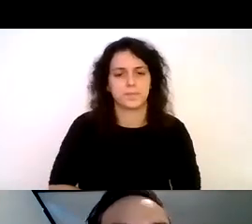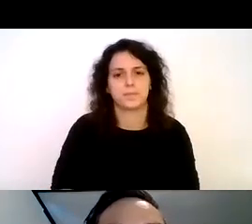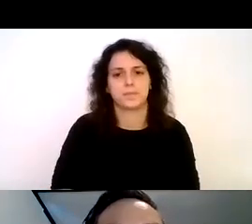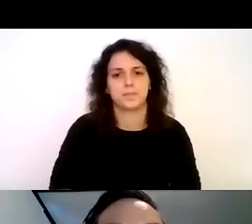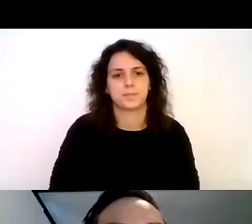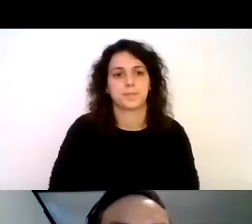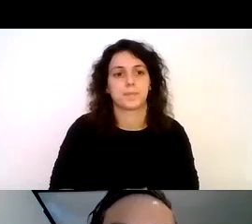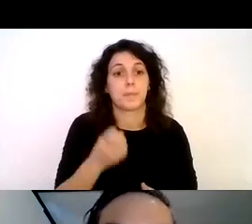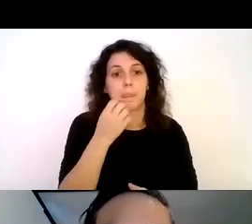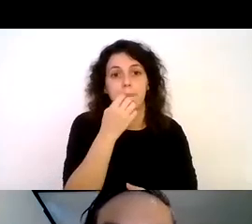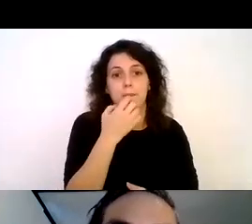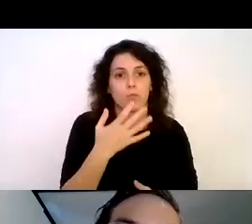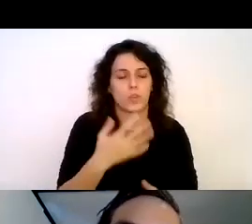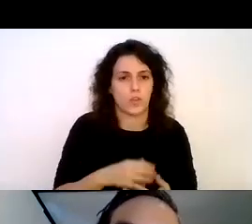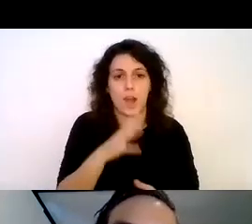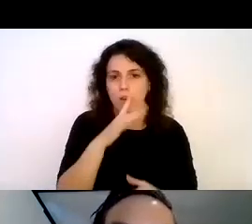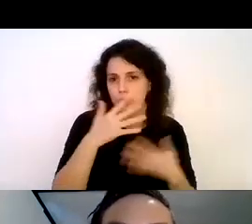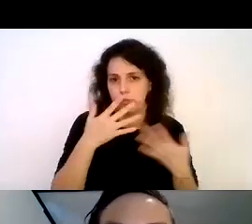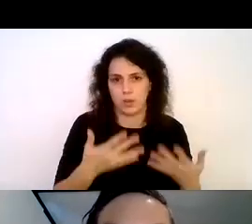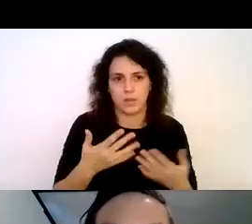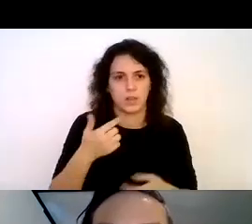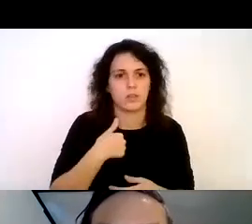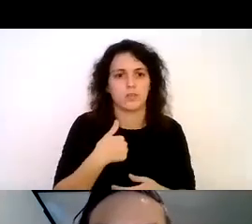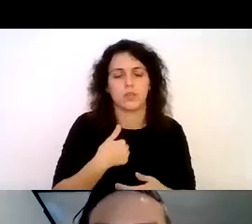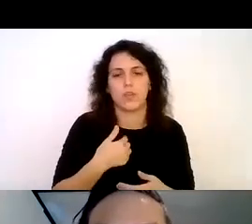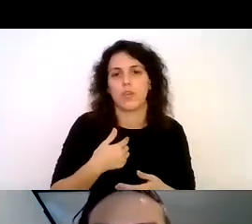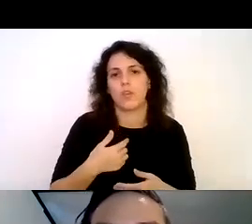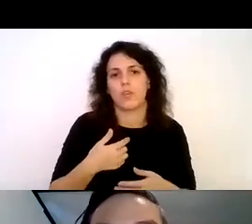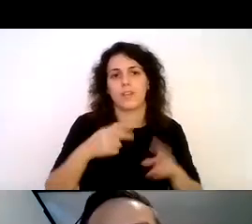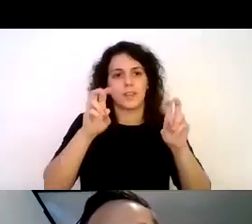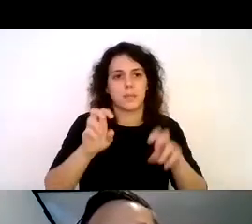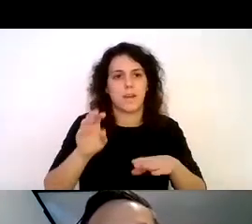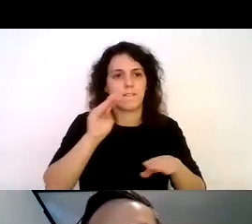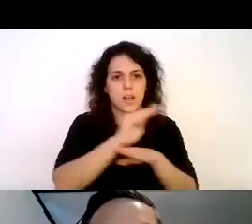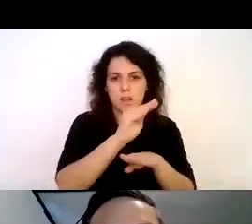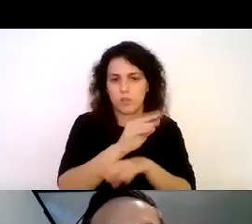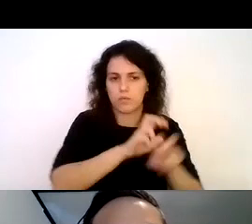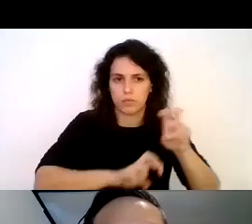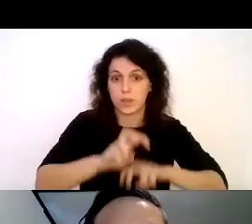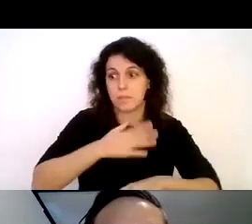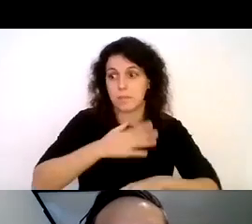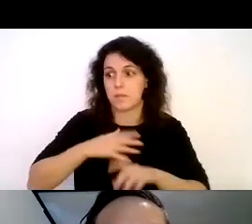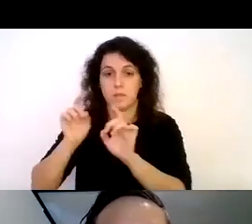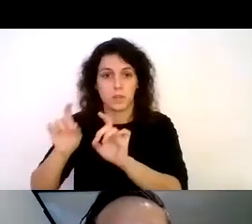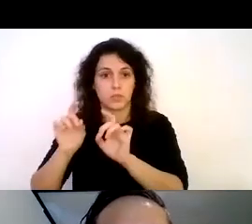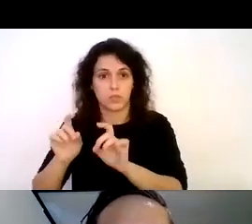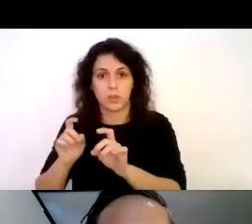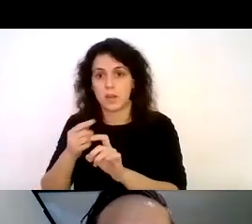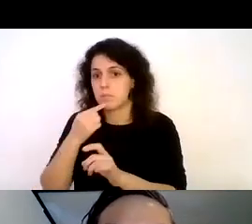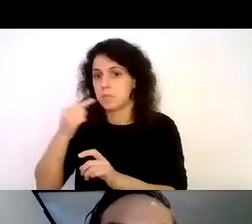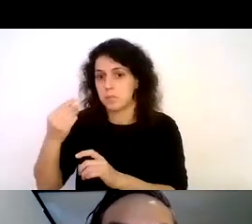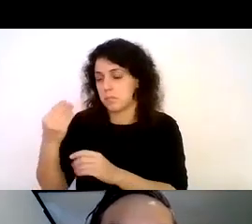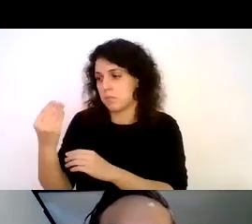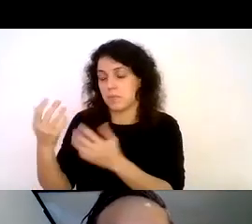bueno en qué me encuentro hoy me encuentro buscando fuentes de financiamiento y mi profesora guía me sugirió postular a estos fondos